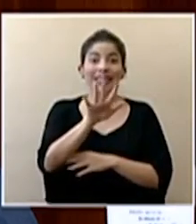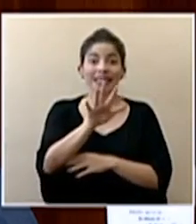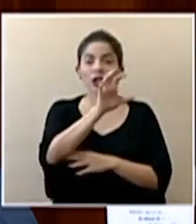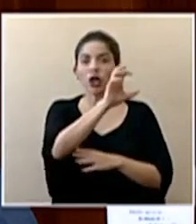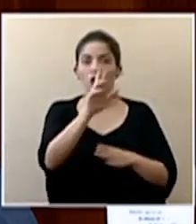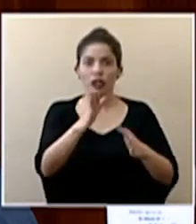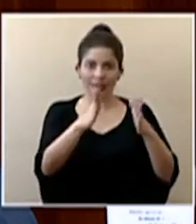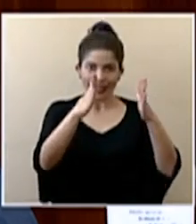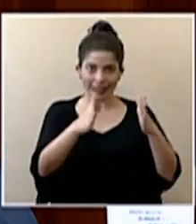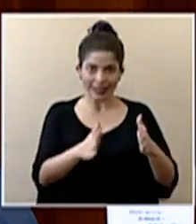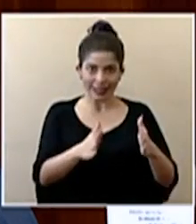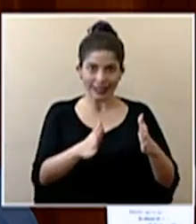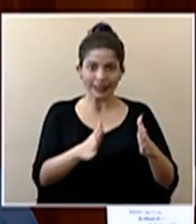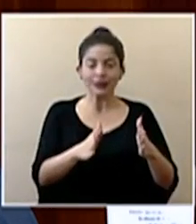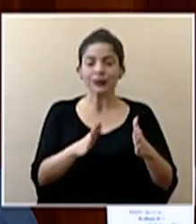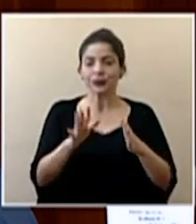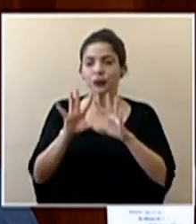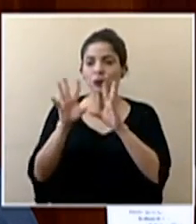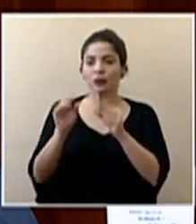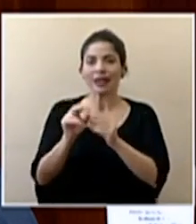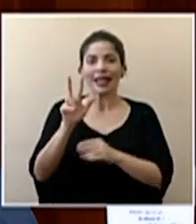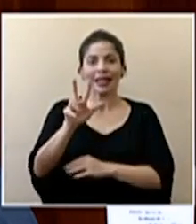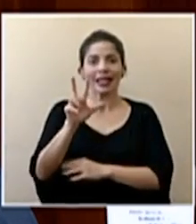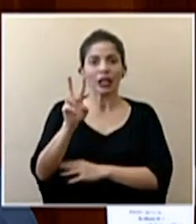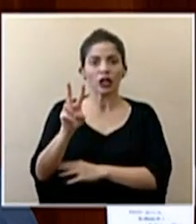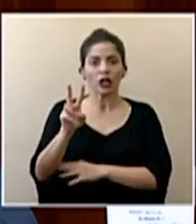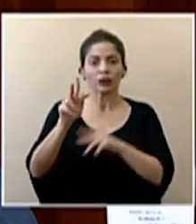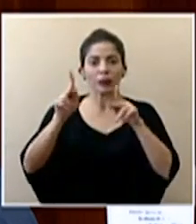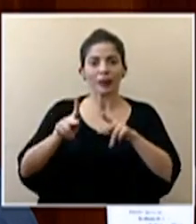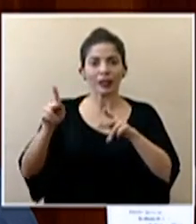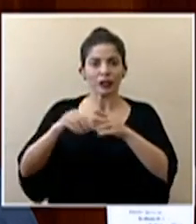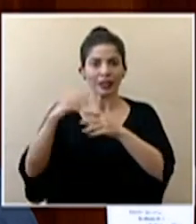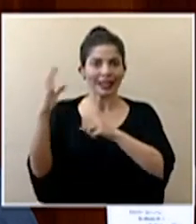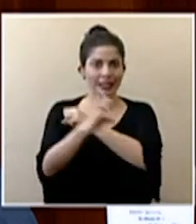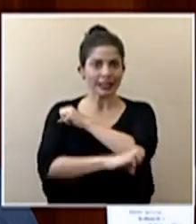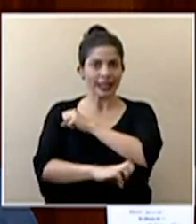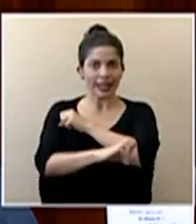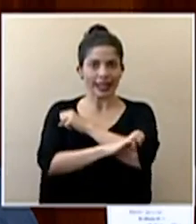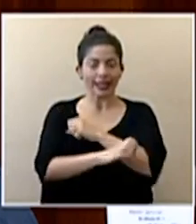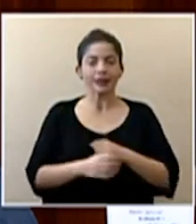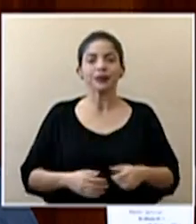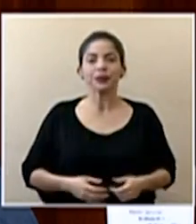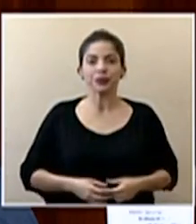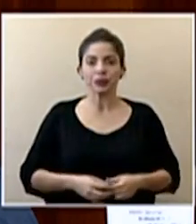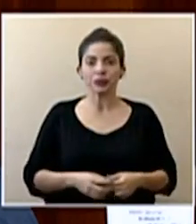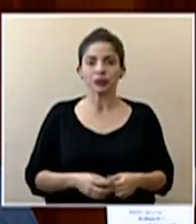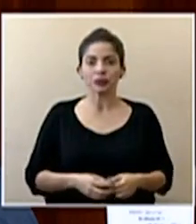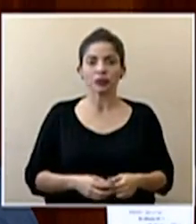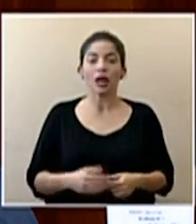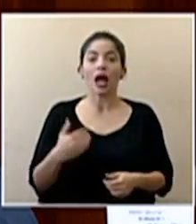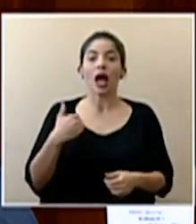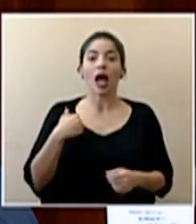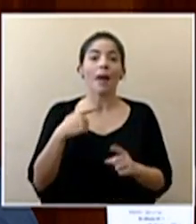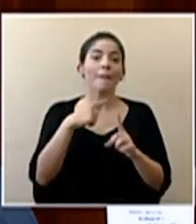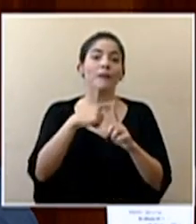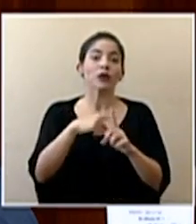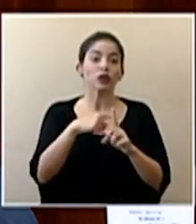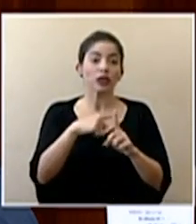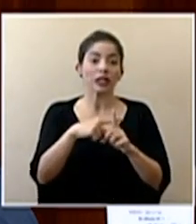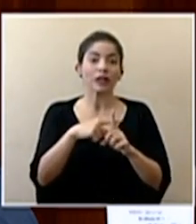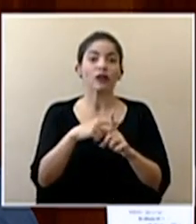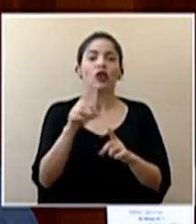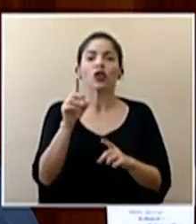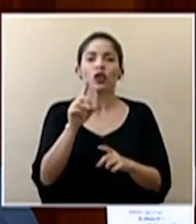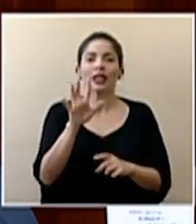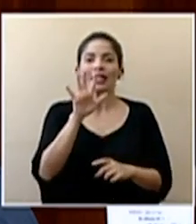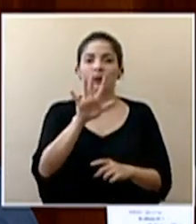costarricas y tenemos un total de 32 personas extranjeras. Tenemos positivos casos en